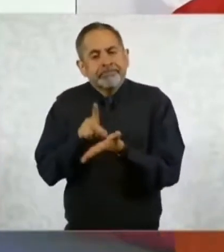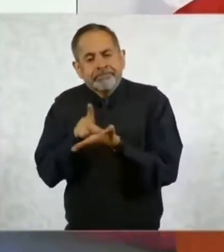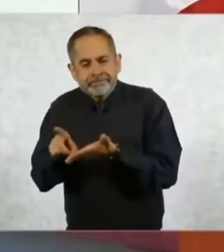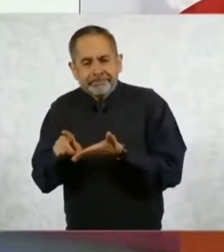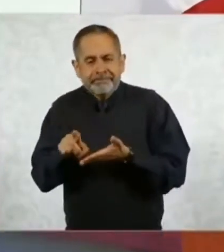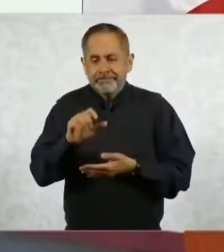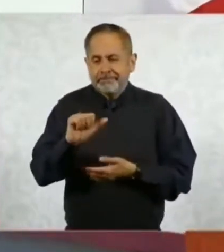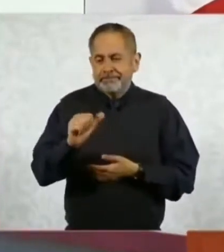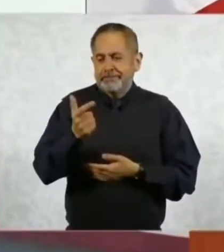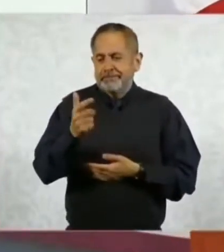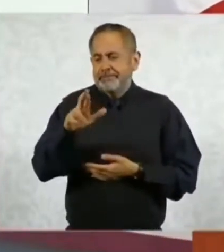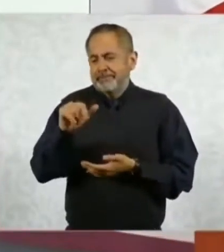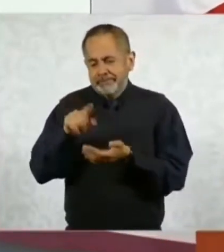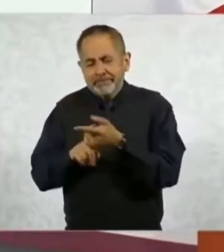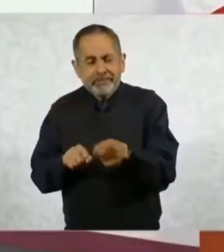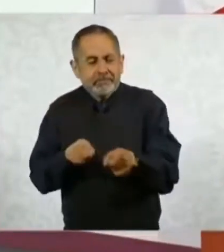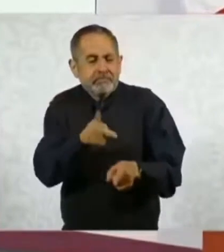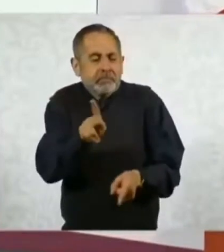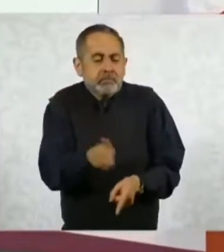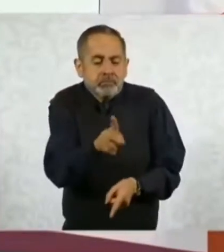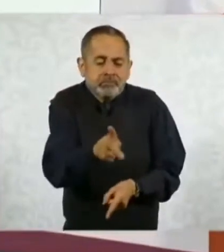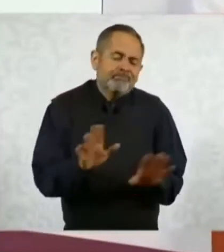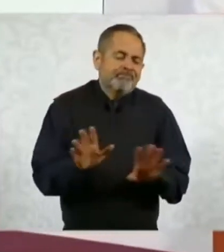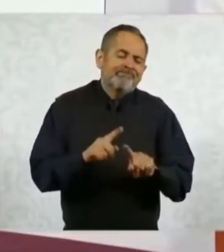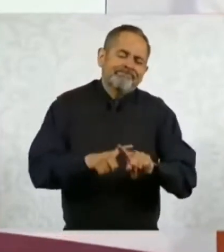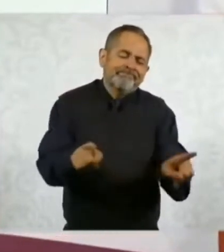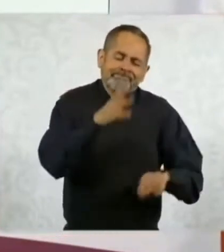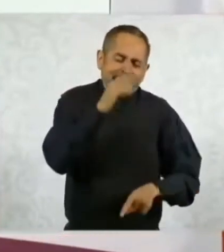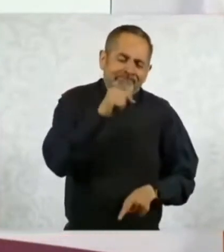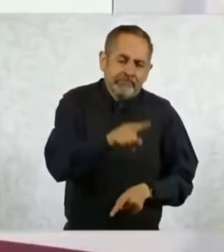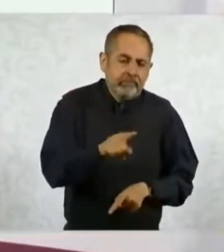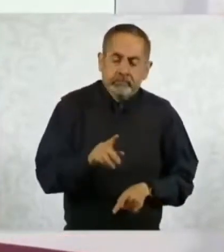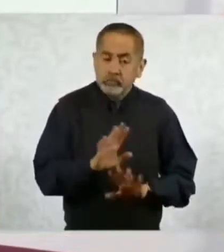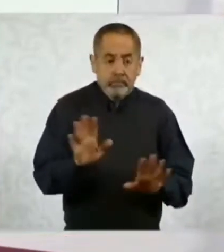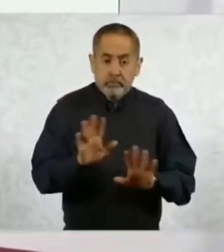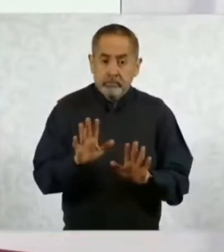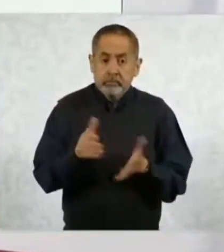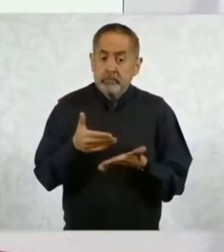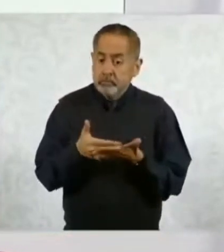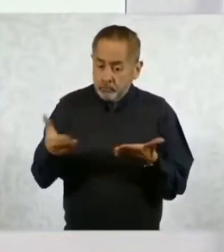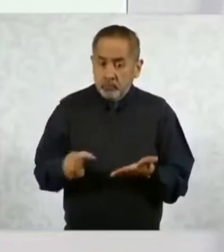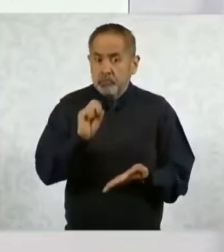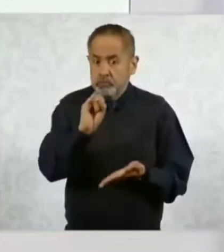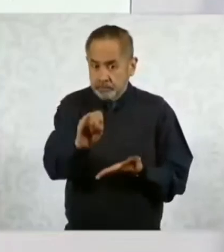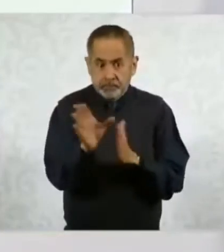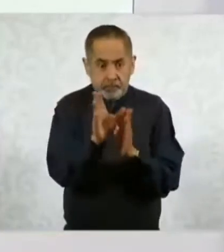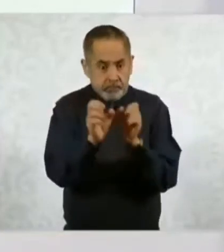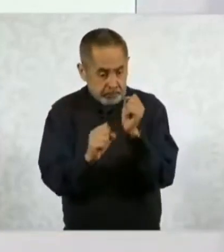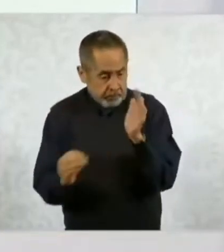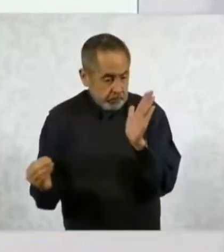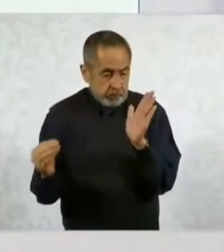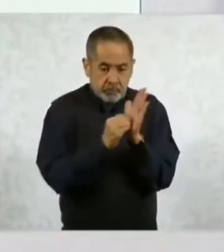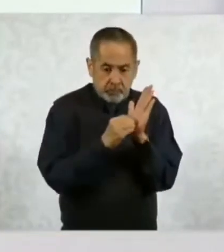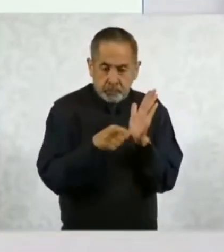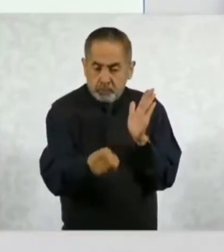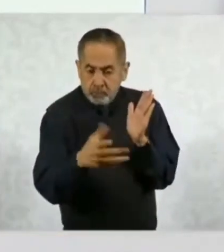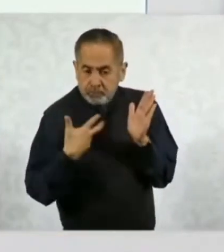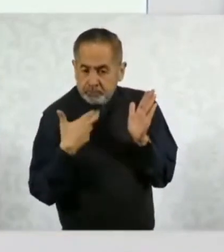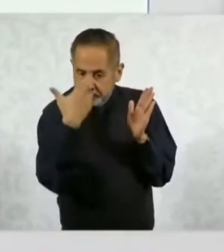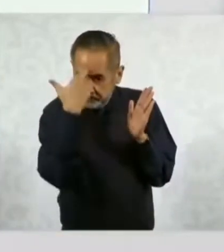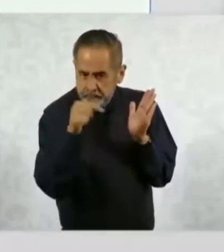agrarios, pero no como pueblos indígenas. Y ahora tenemos que ir más allá porque formalmente ya reconocidos